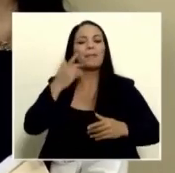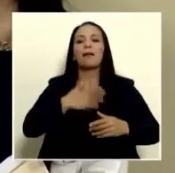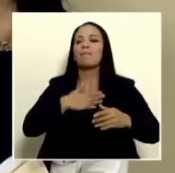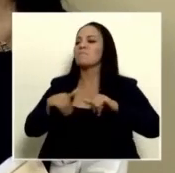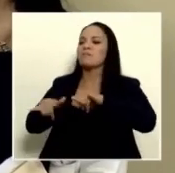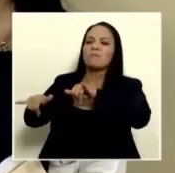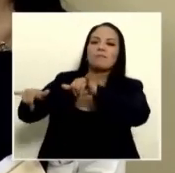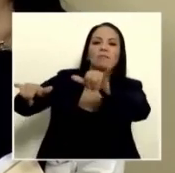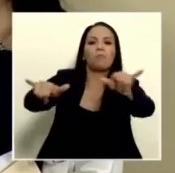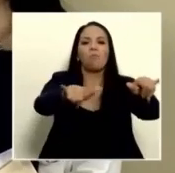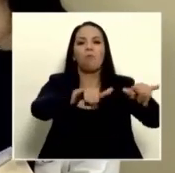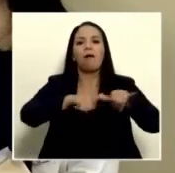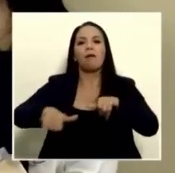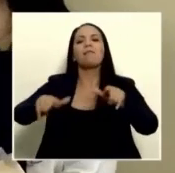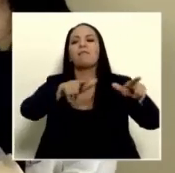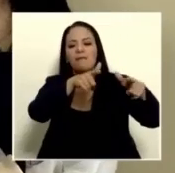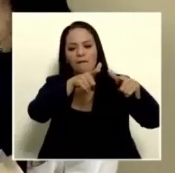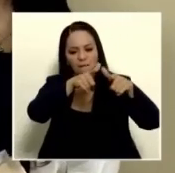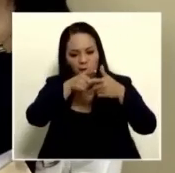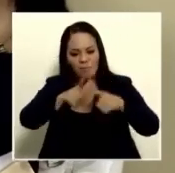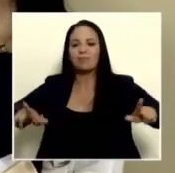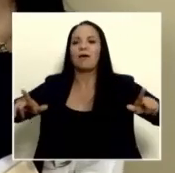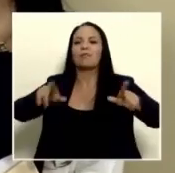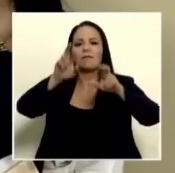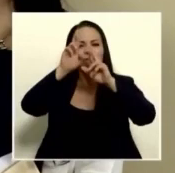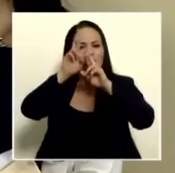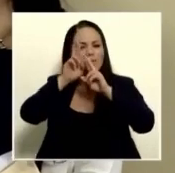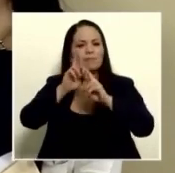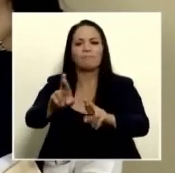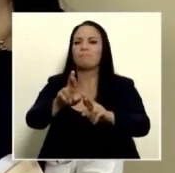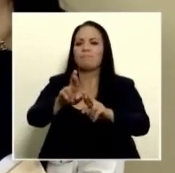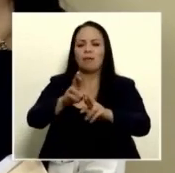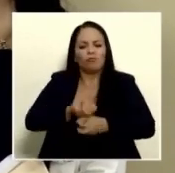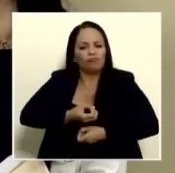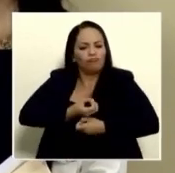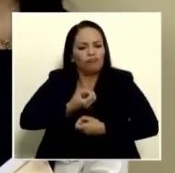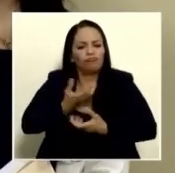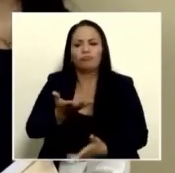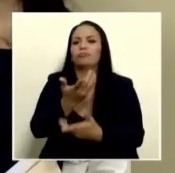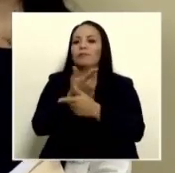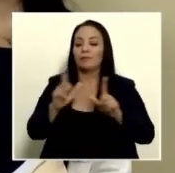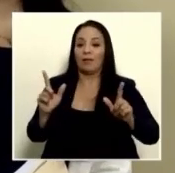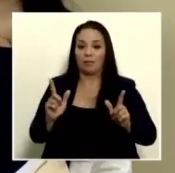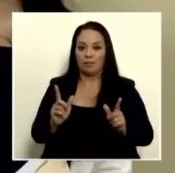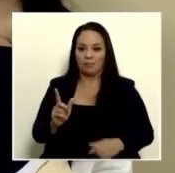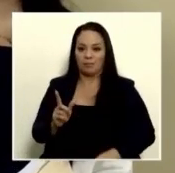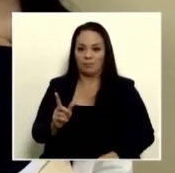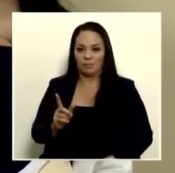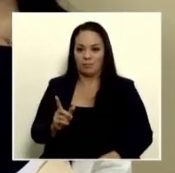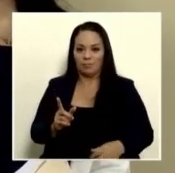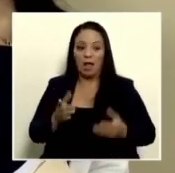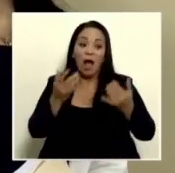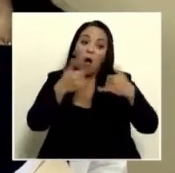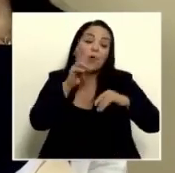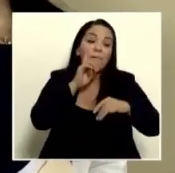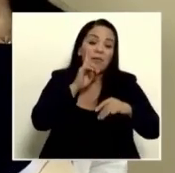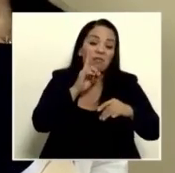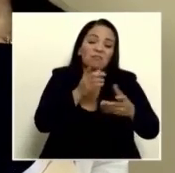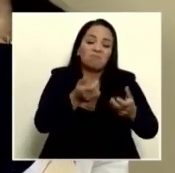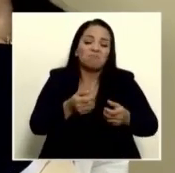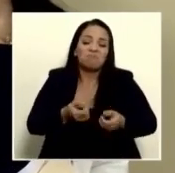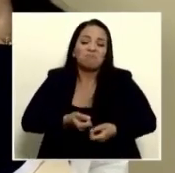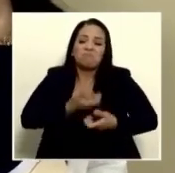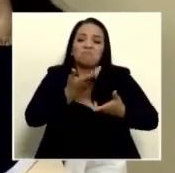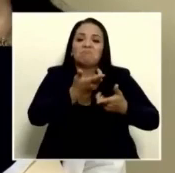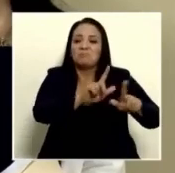libertad en respeto con absoluta libertad de expresión aunque esas expresiones sean mentiras pero la libertad